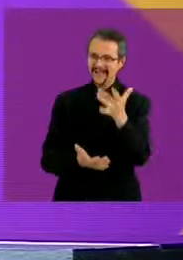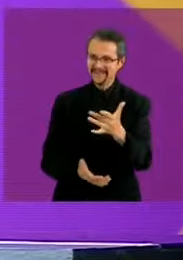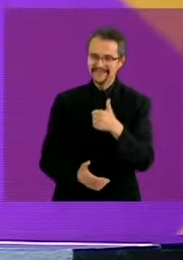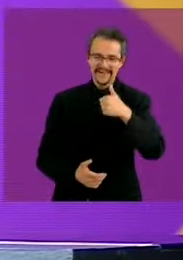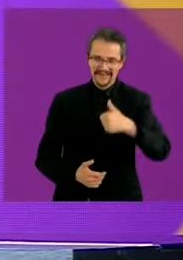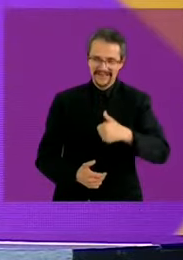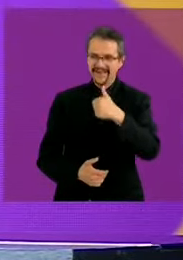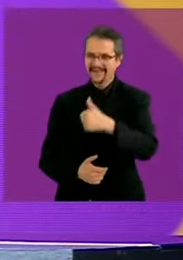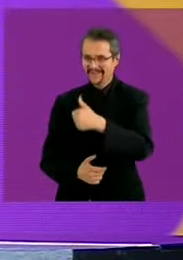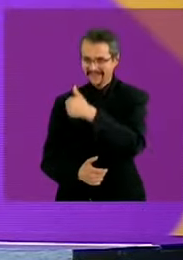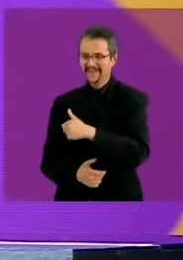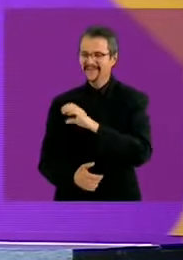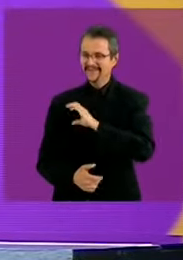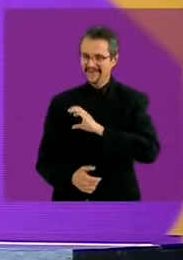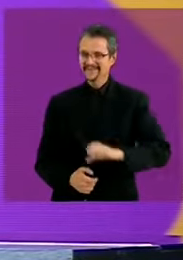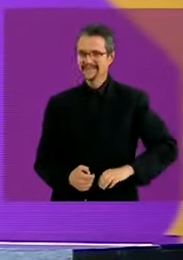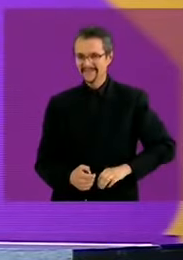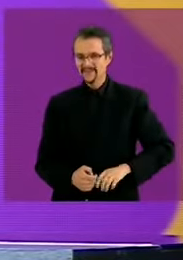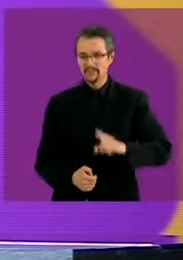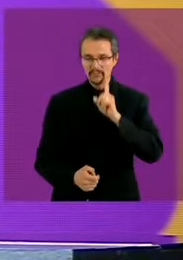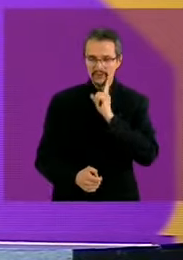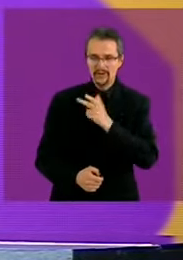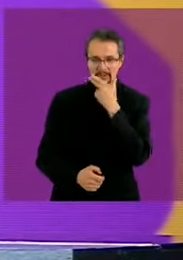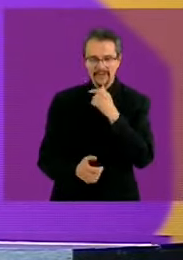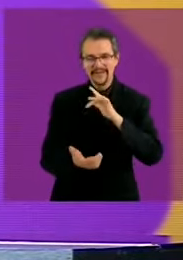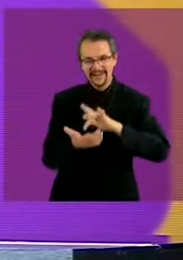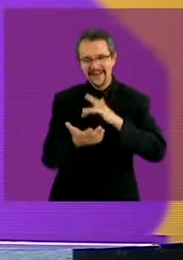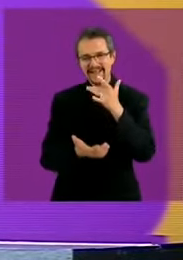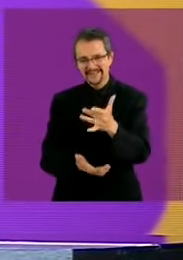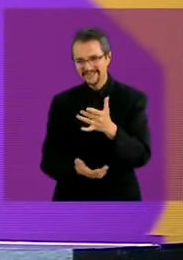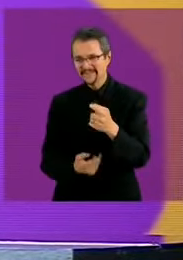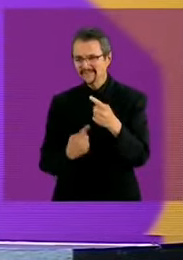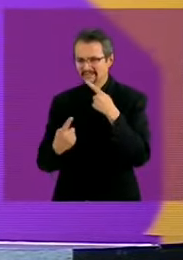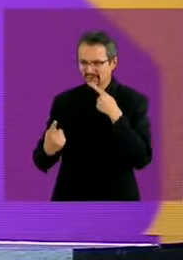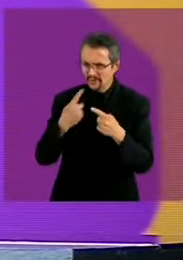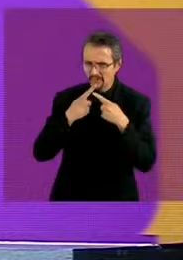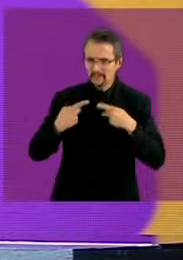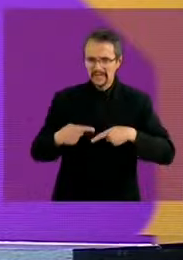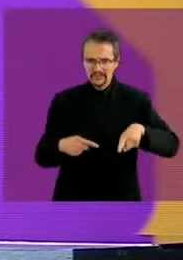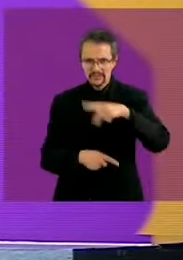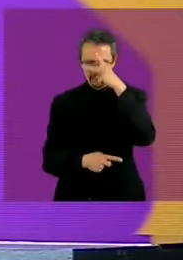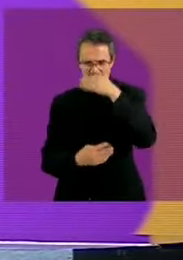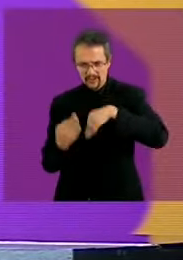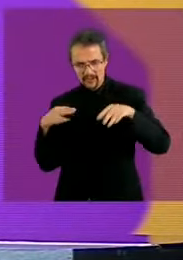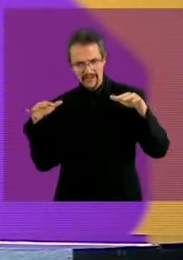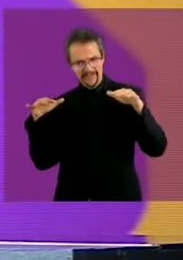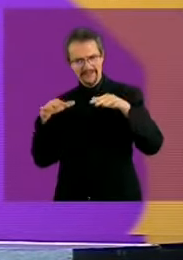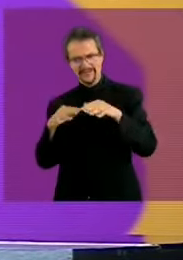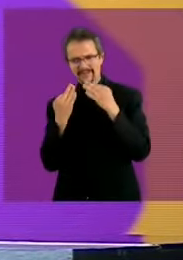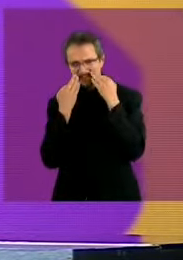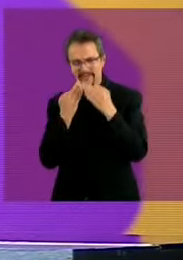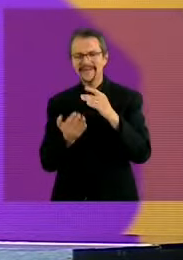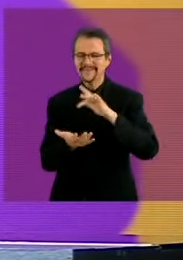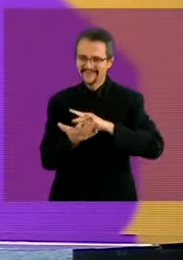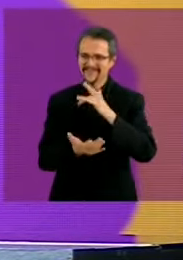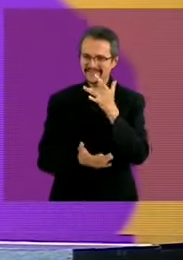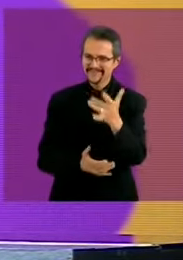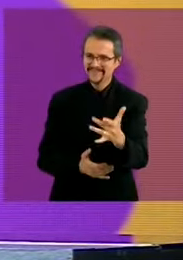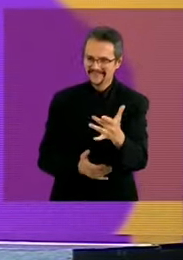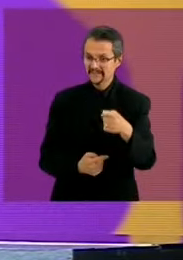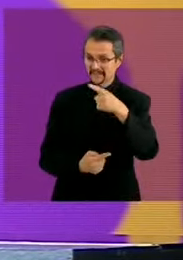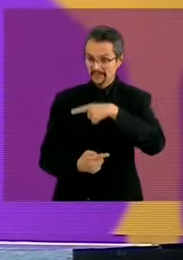candidatas y al candidato por haber dialogado de cara a las mexicanas y mexicanos pero sobre todo por haber respondido